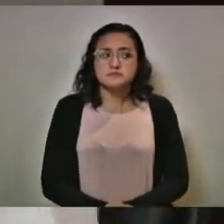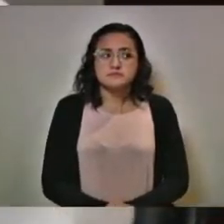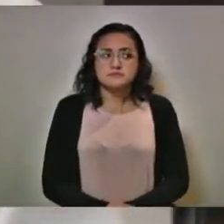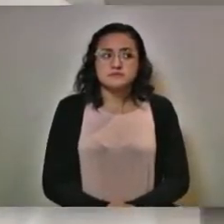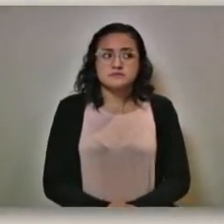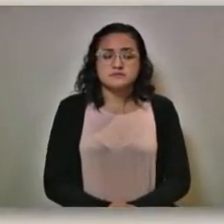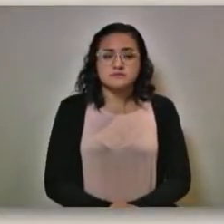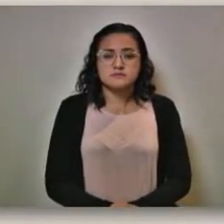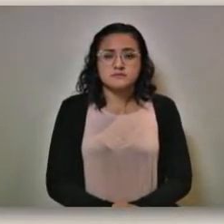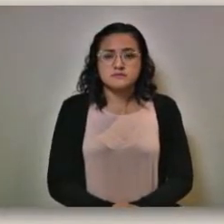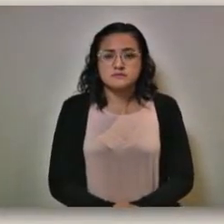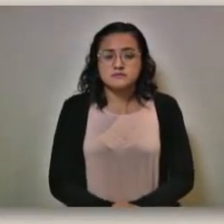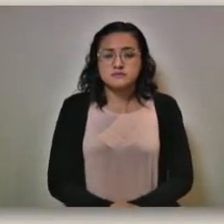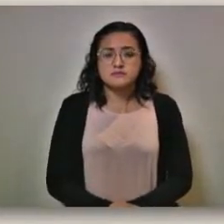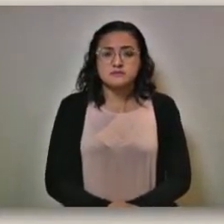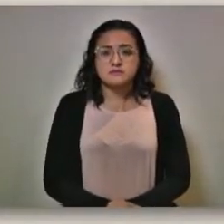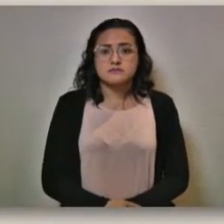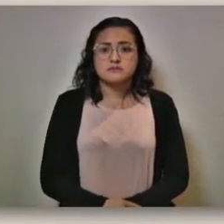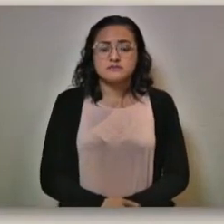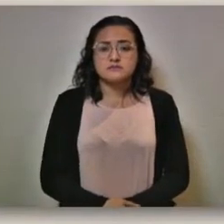Efraín Núñez, La Jornada de Oriente.